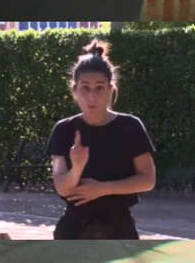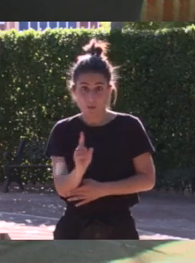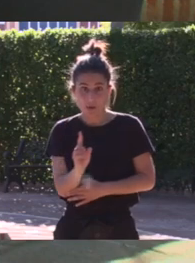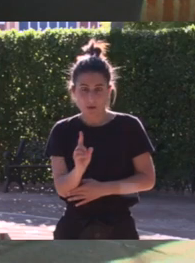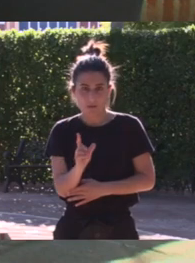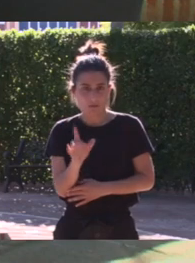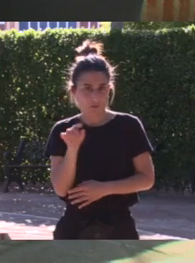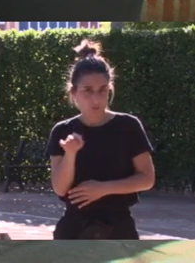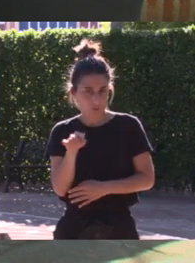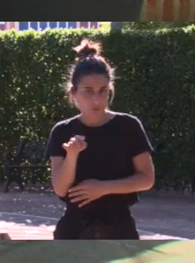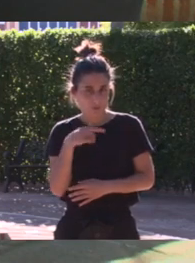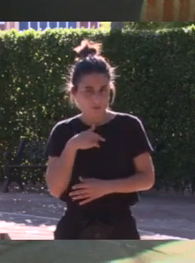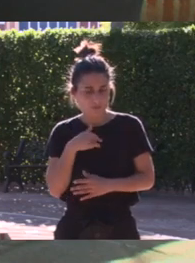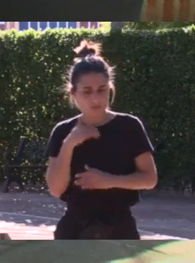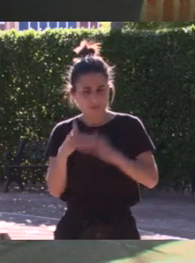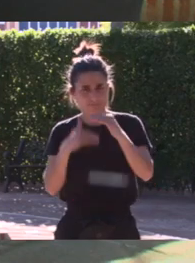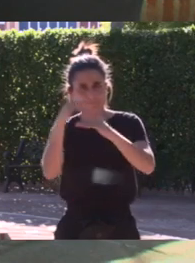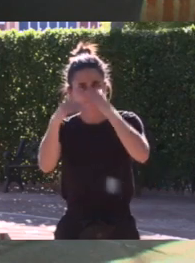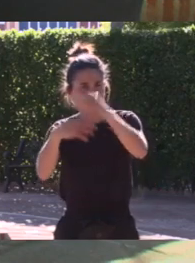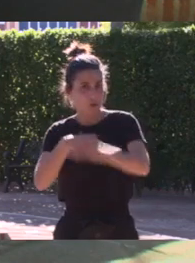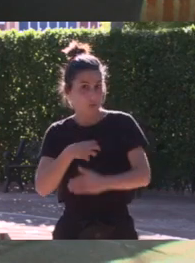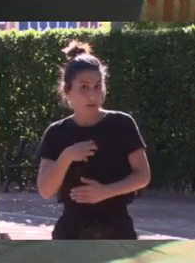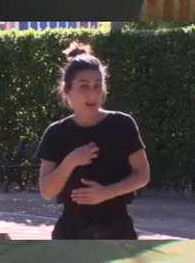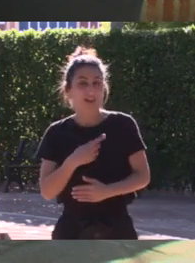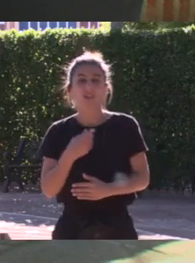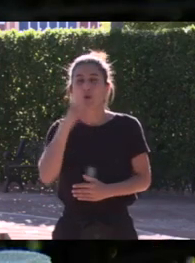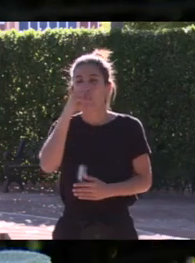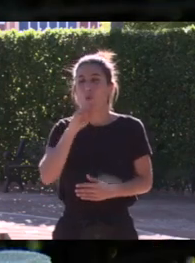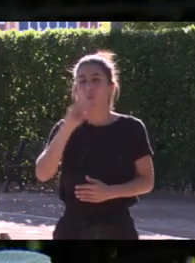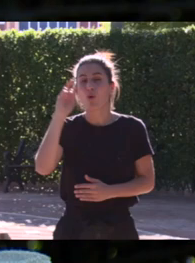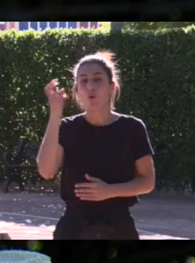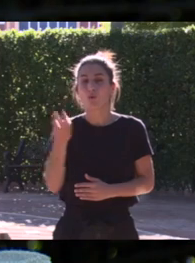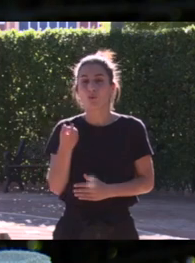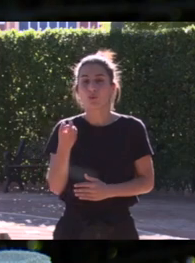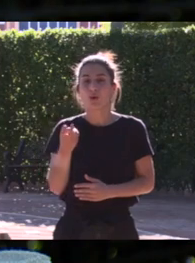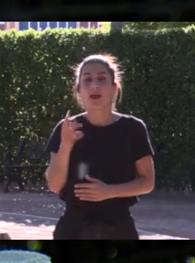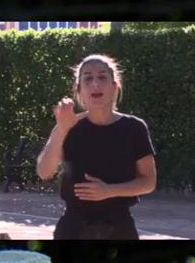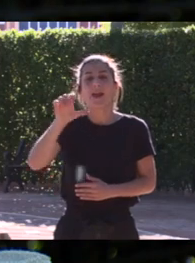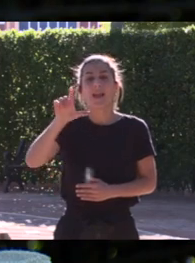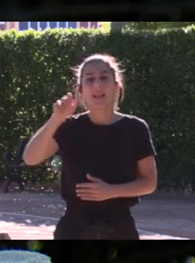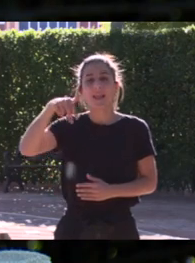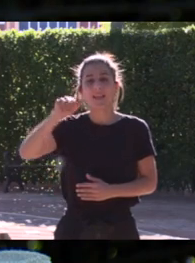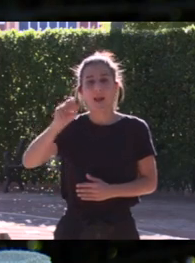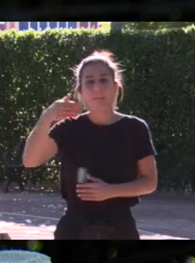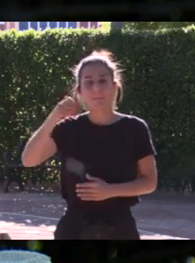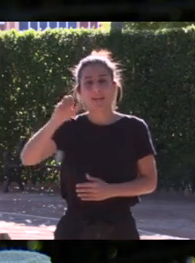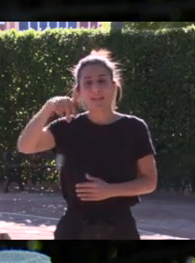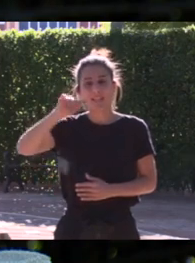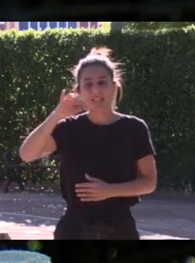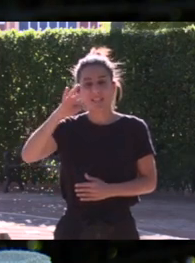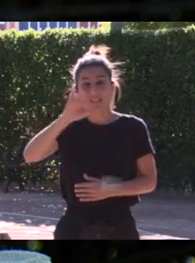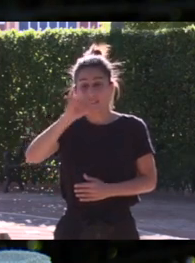podido desarrollar esa carrera ¿no? porque recuerdo que otro mito el deporte malagueño olímpica también Elena Benítez me contaba que